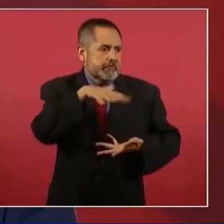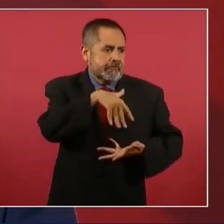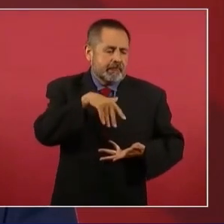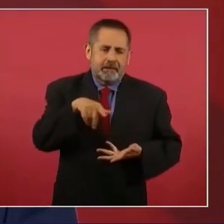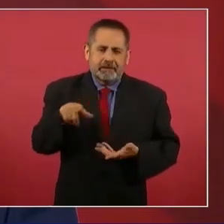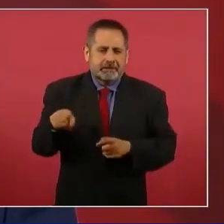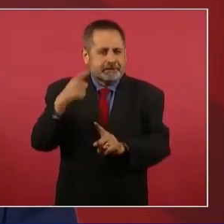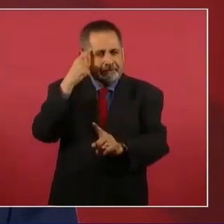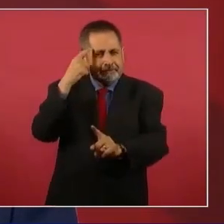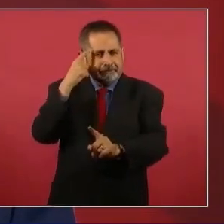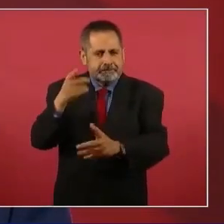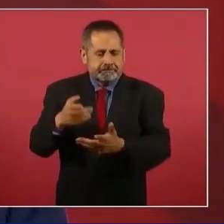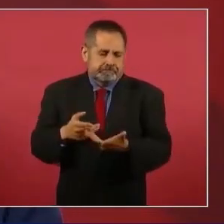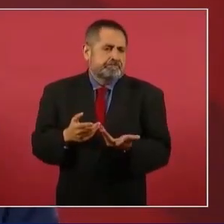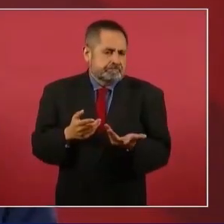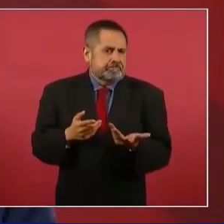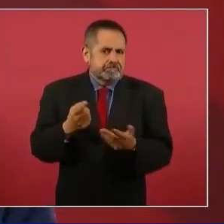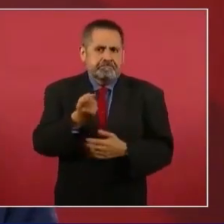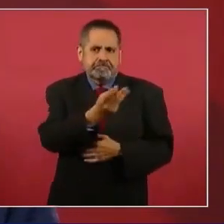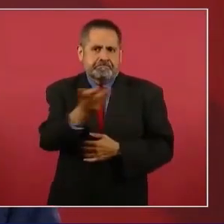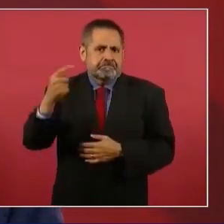Sí avanzó.